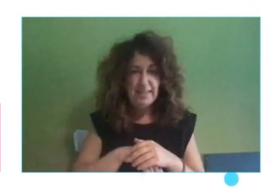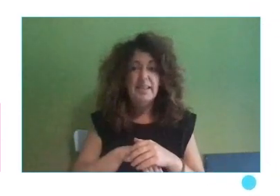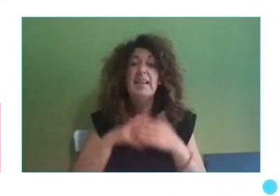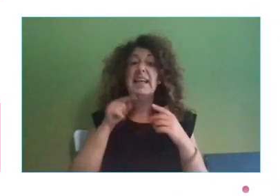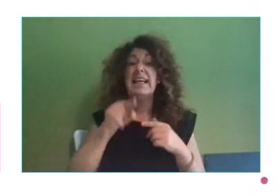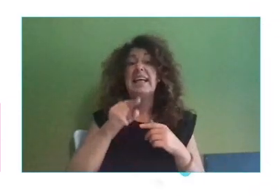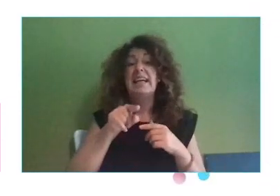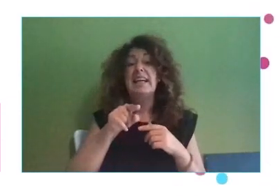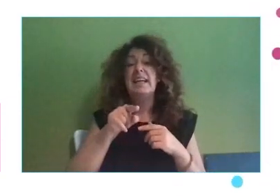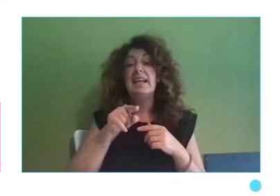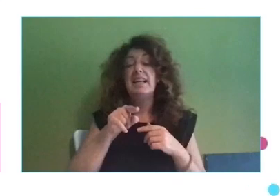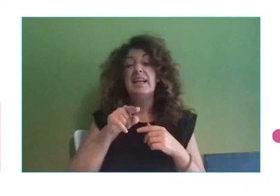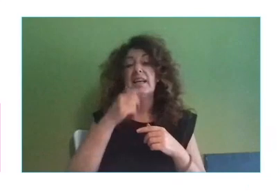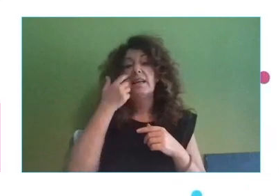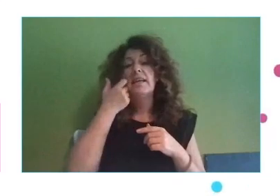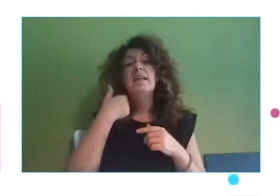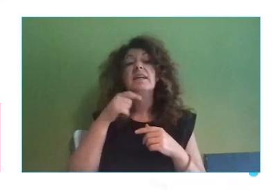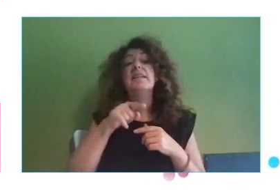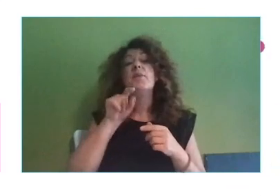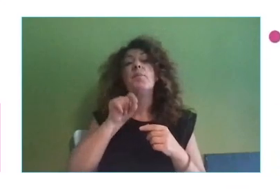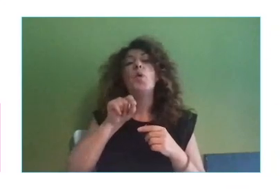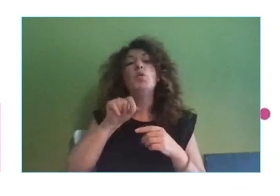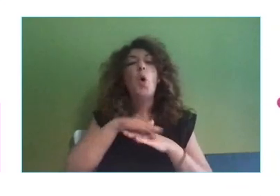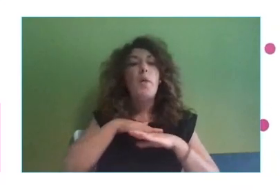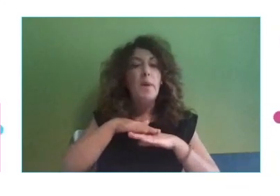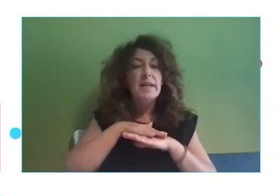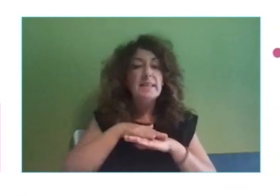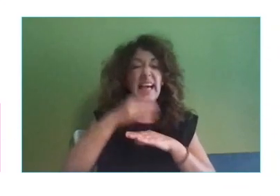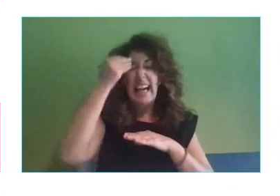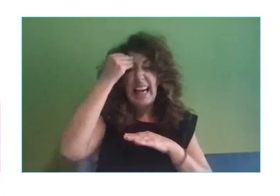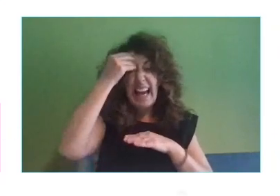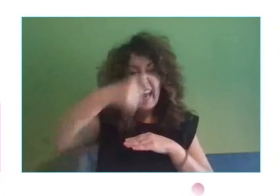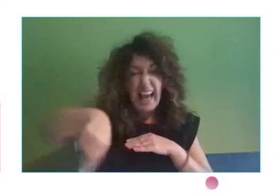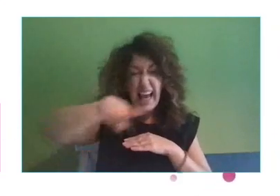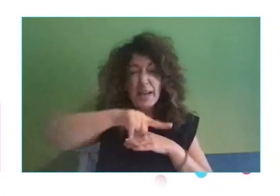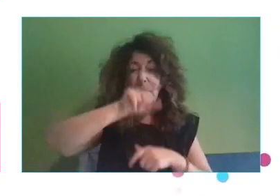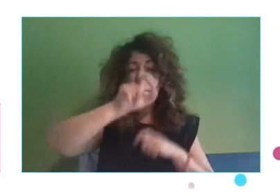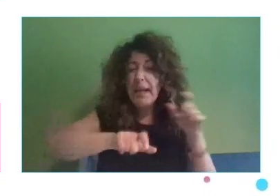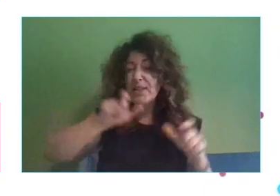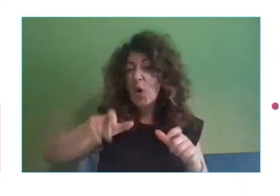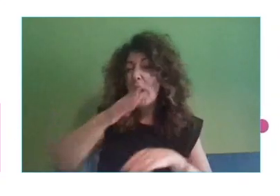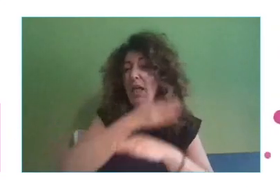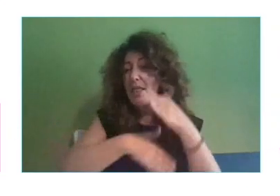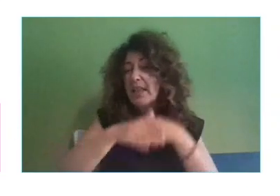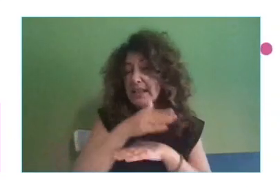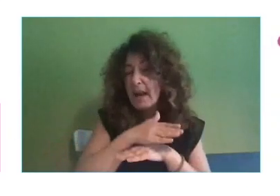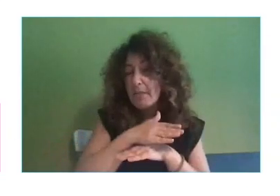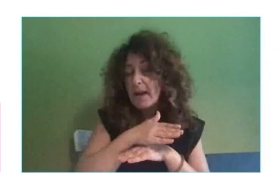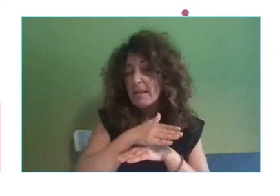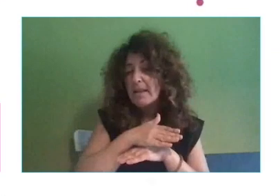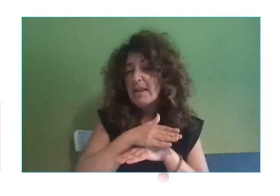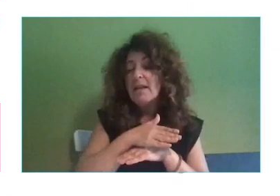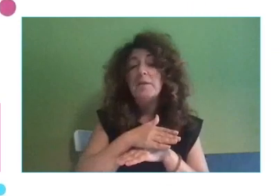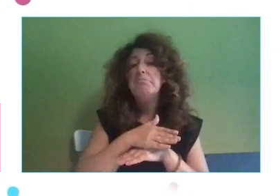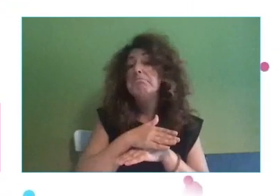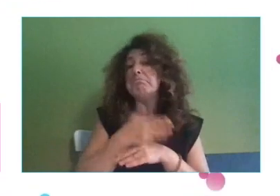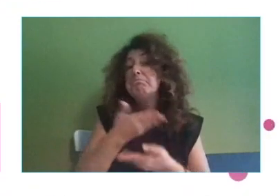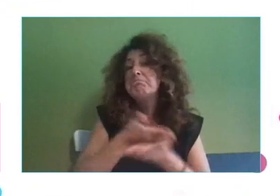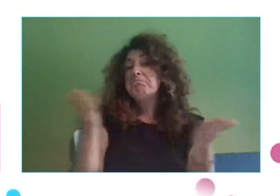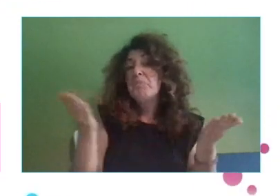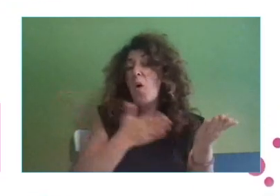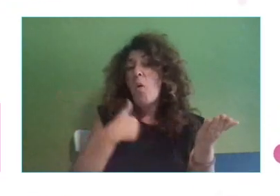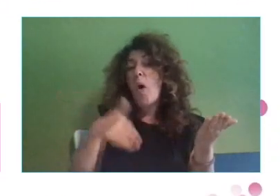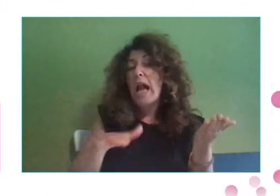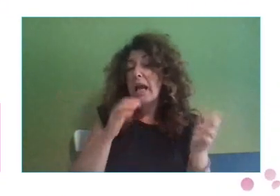datos. No sé qué pensáis vosotros. ¿Creéis que las personas con discapacidad pueden ejercer cualquier tipo de profesión?